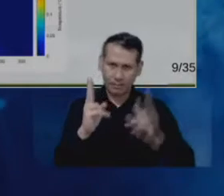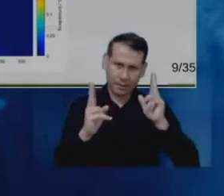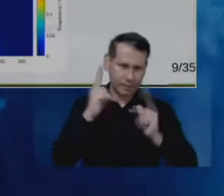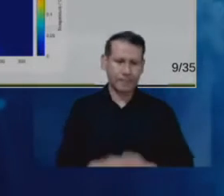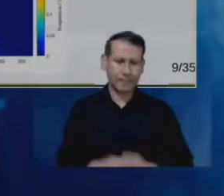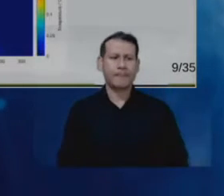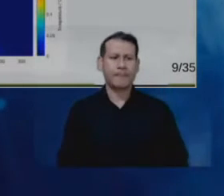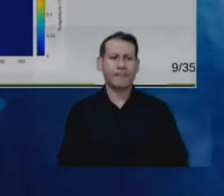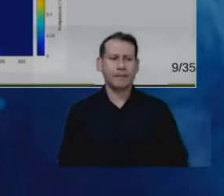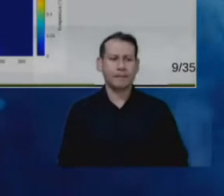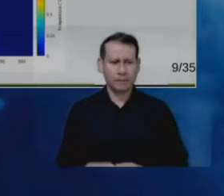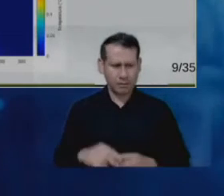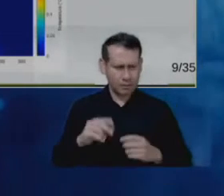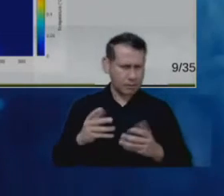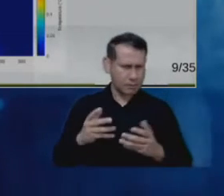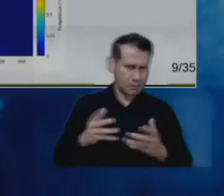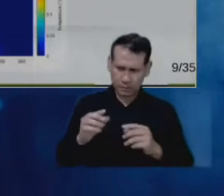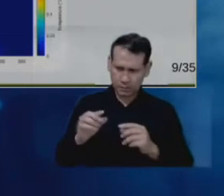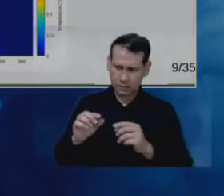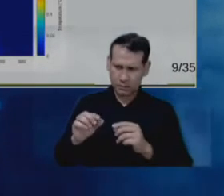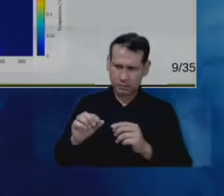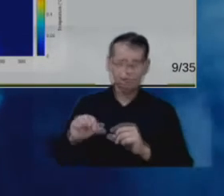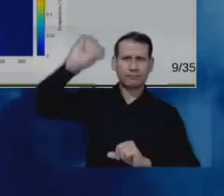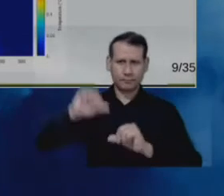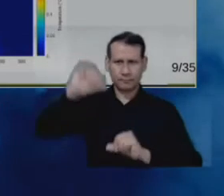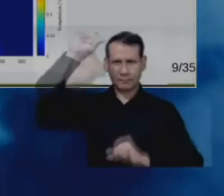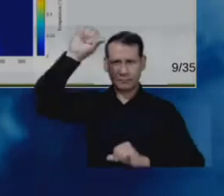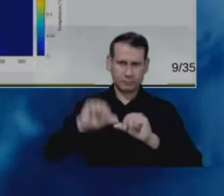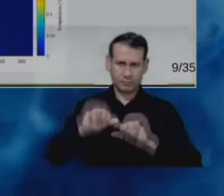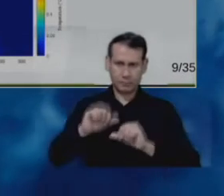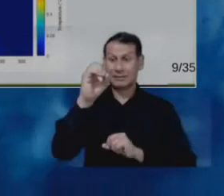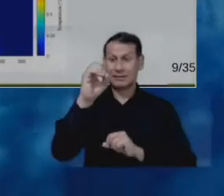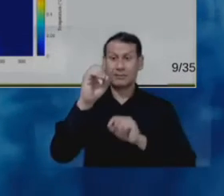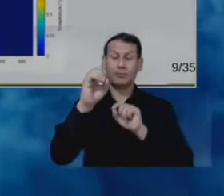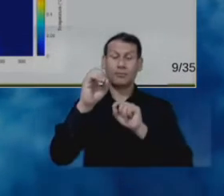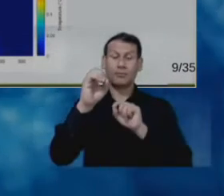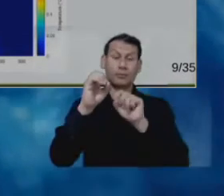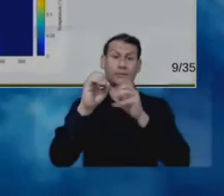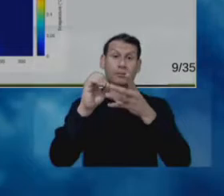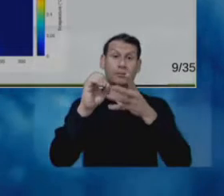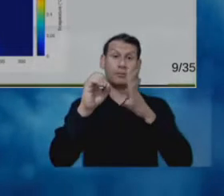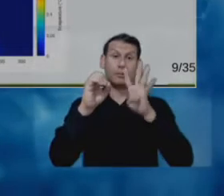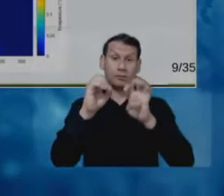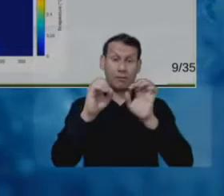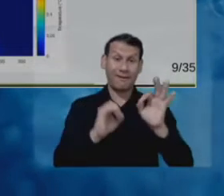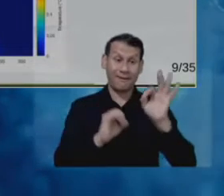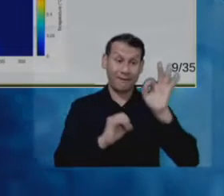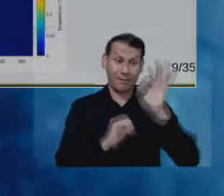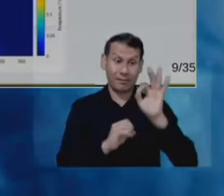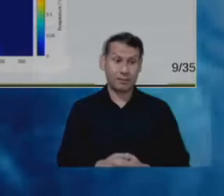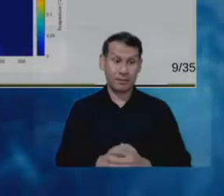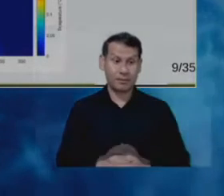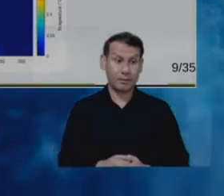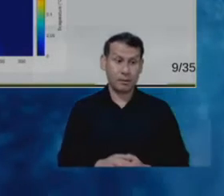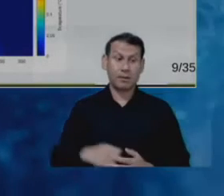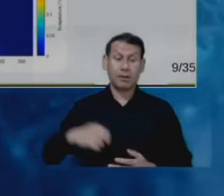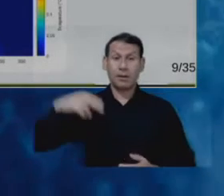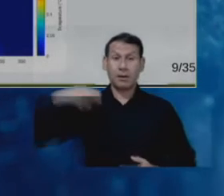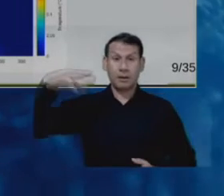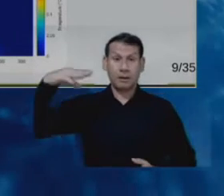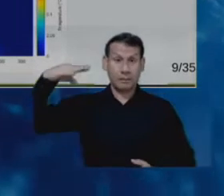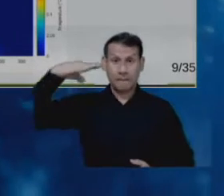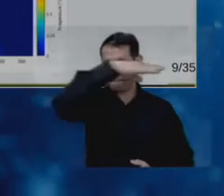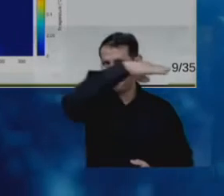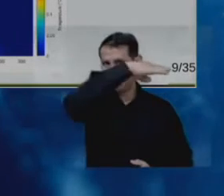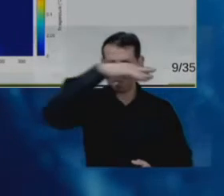que los valores máximos son del orden de 0.19 grados y este corte es este corte horizontal es decir que aquí tendríamos la cabeza de la